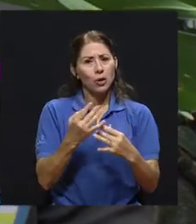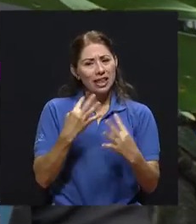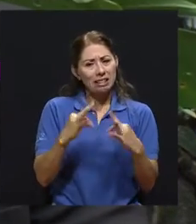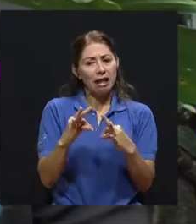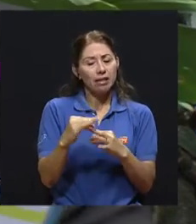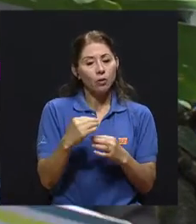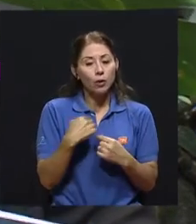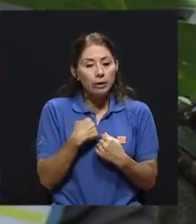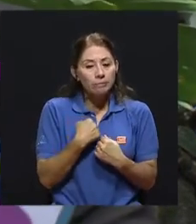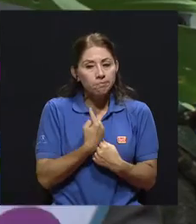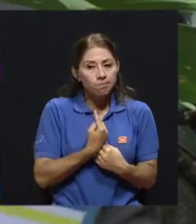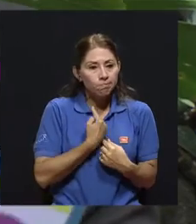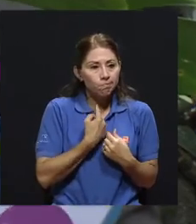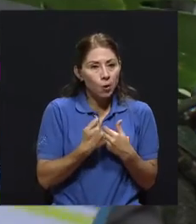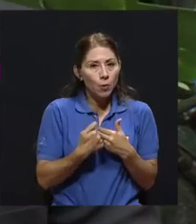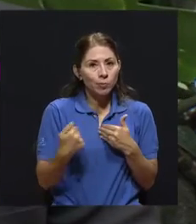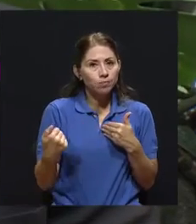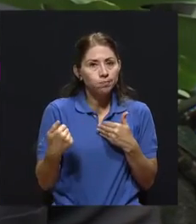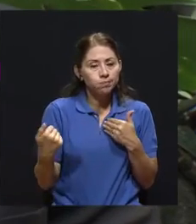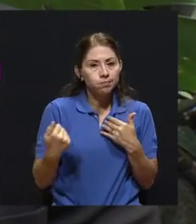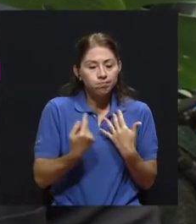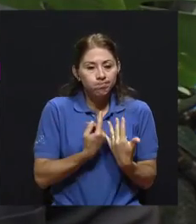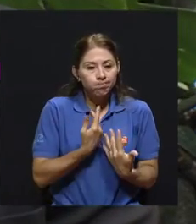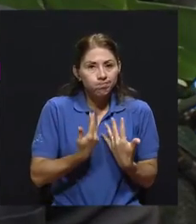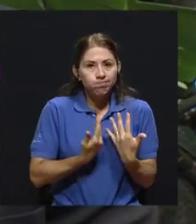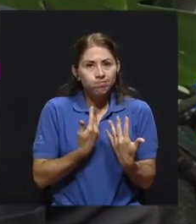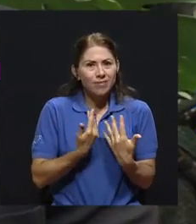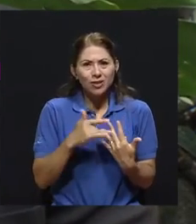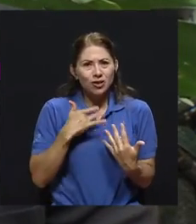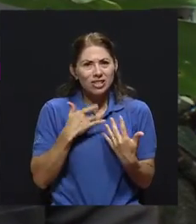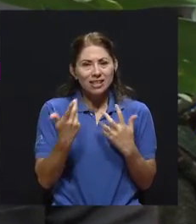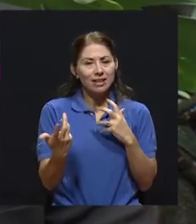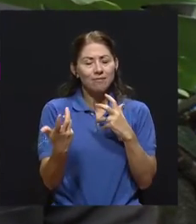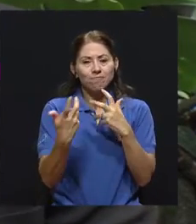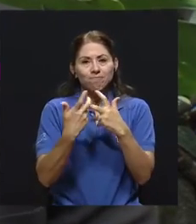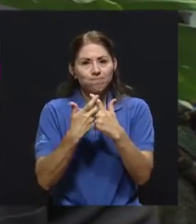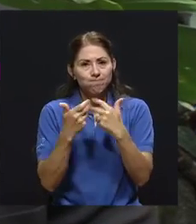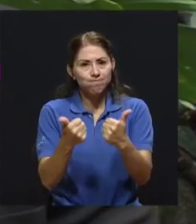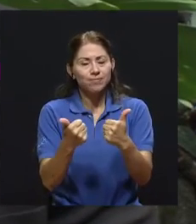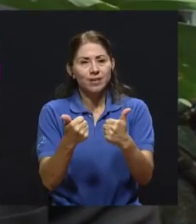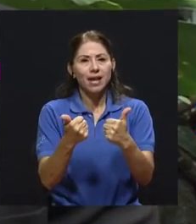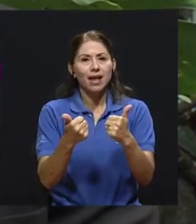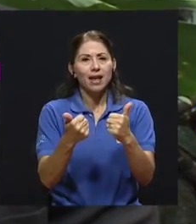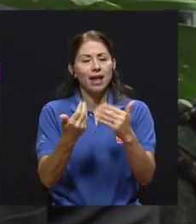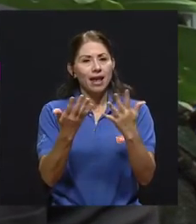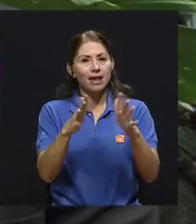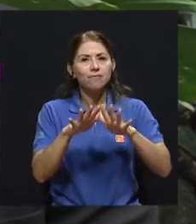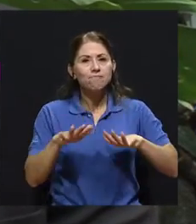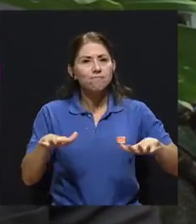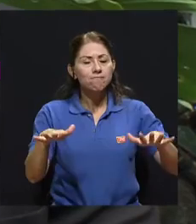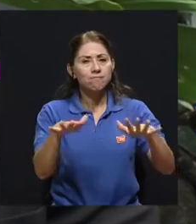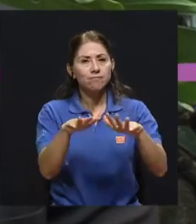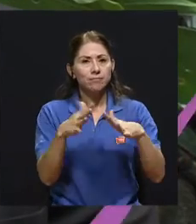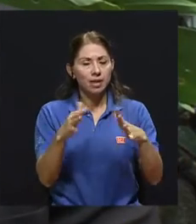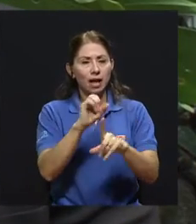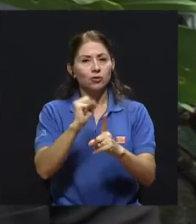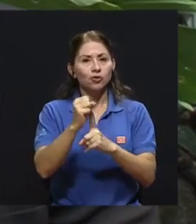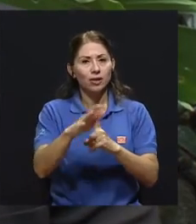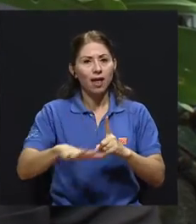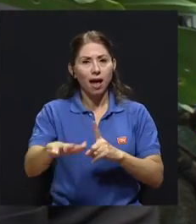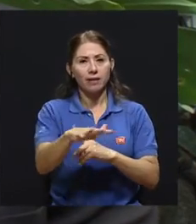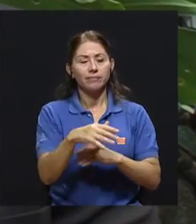autoaislarse, no sé, no encaja, ¿verdad?, dentro de los parámetros que